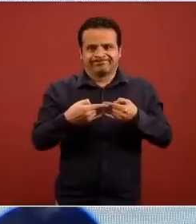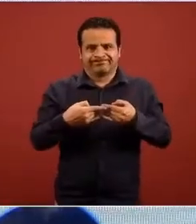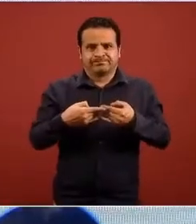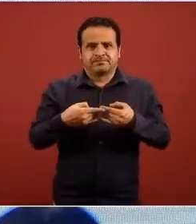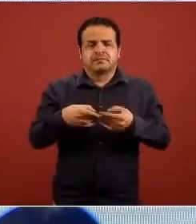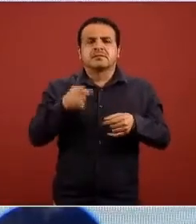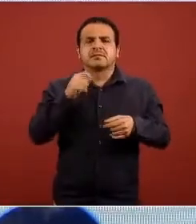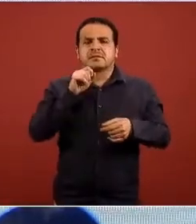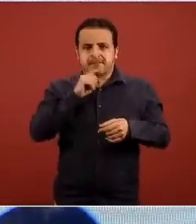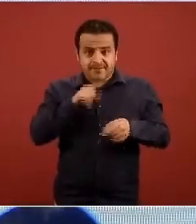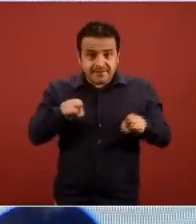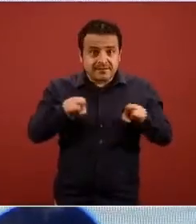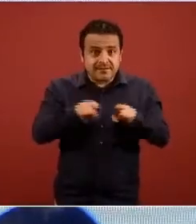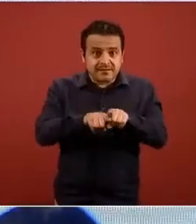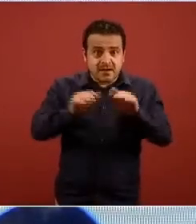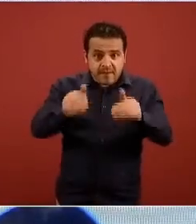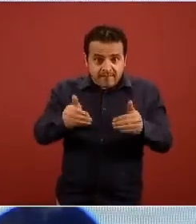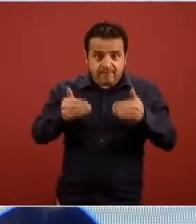en el espacio público